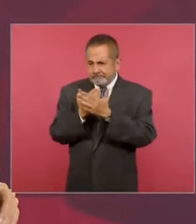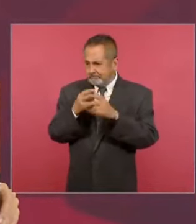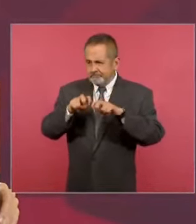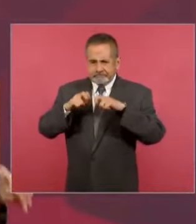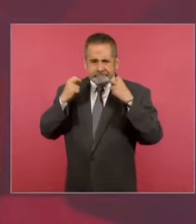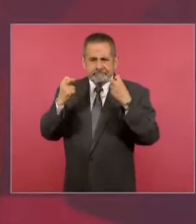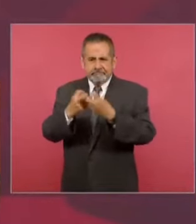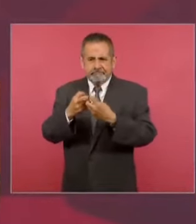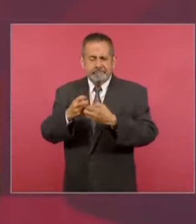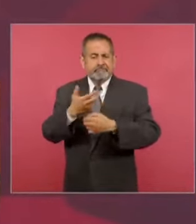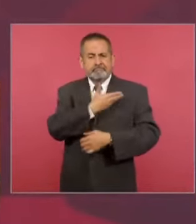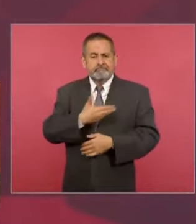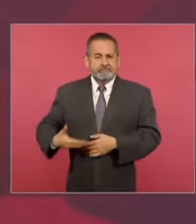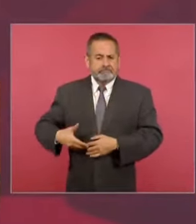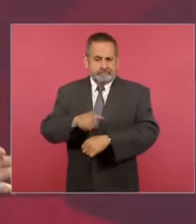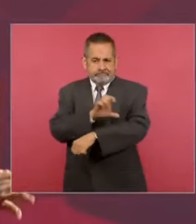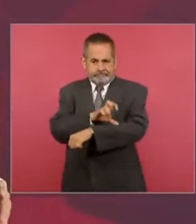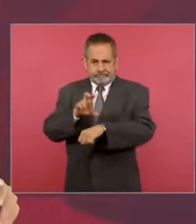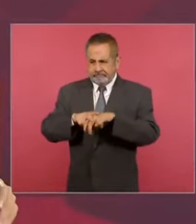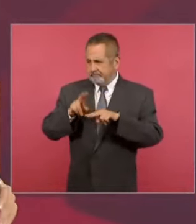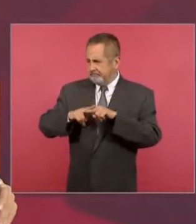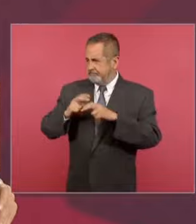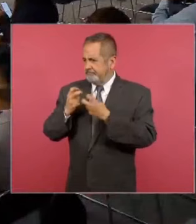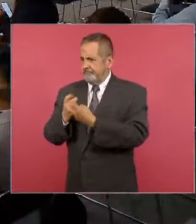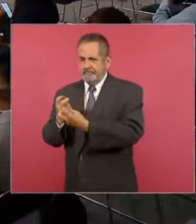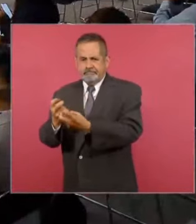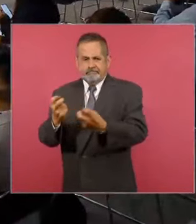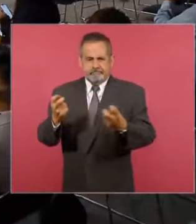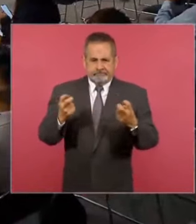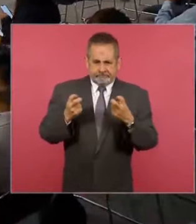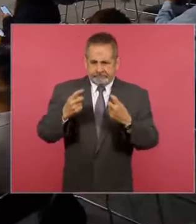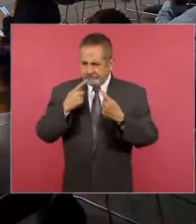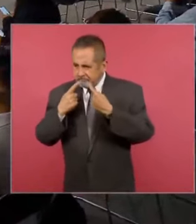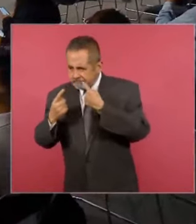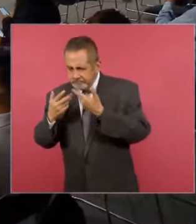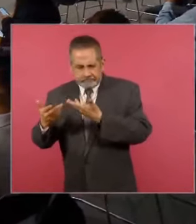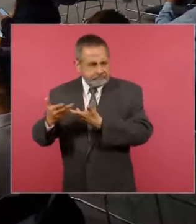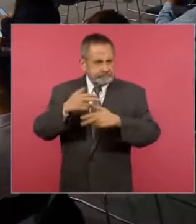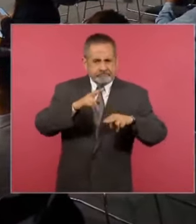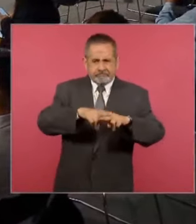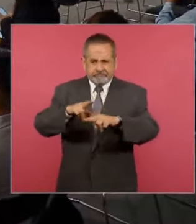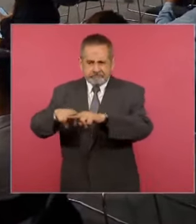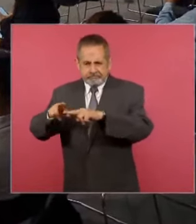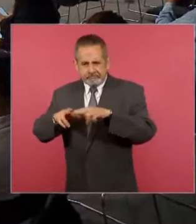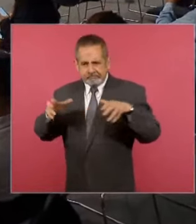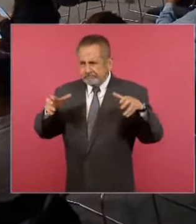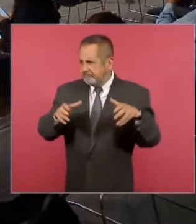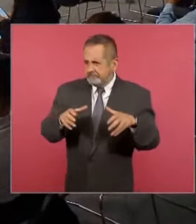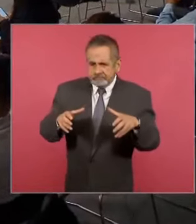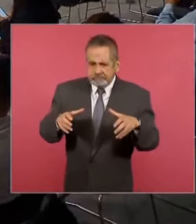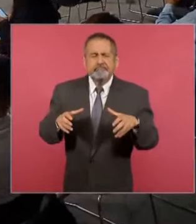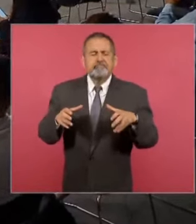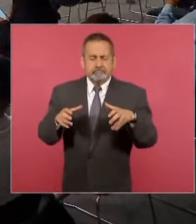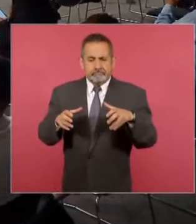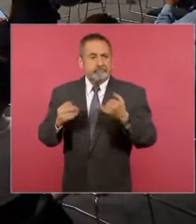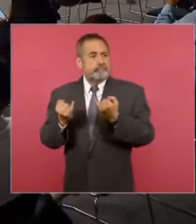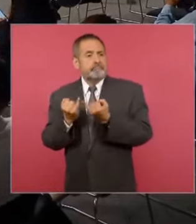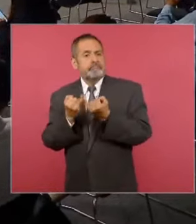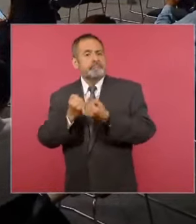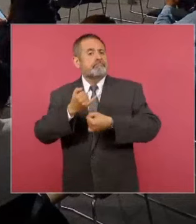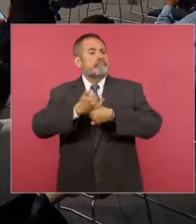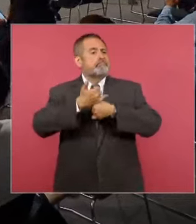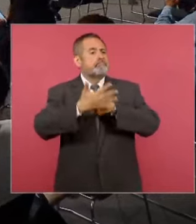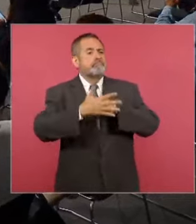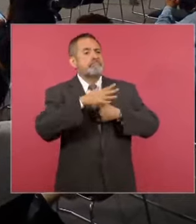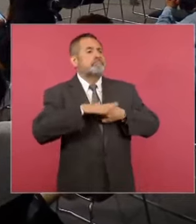bajo su coordinación, están sentadas todas las instituciones, eso se replica alrededor del país y, por supuesto,